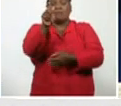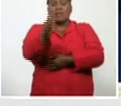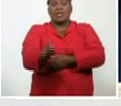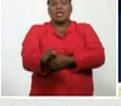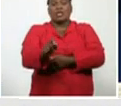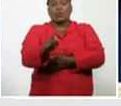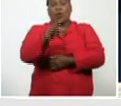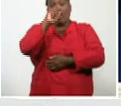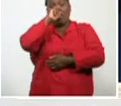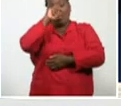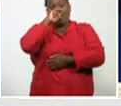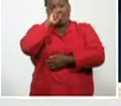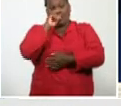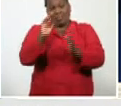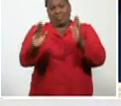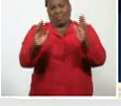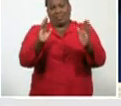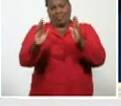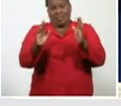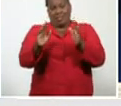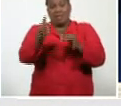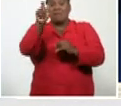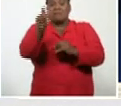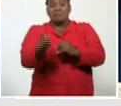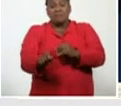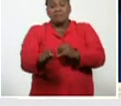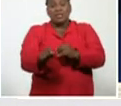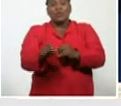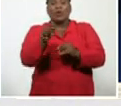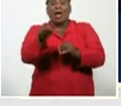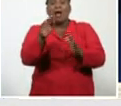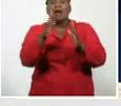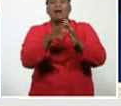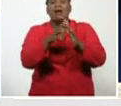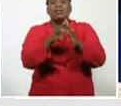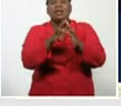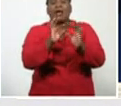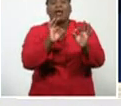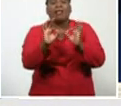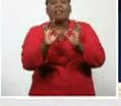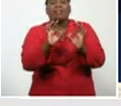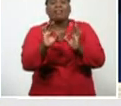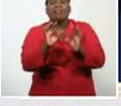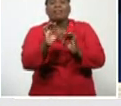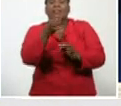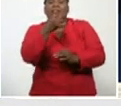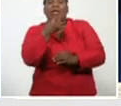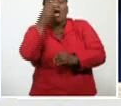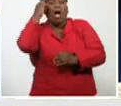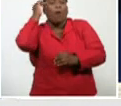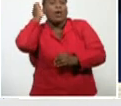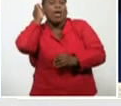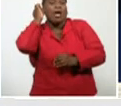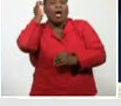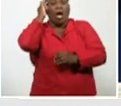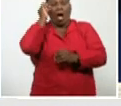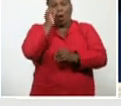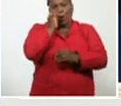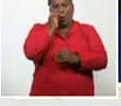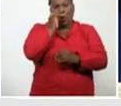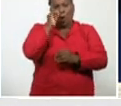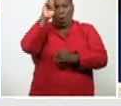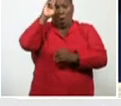determinada edad, personas, que están, en hogares, ancianos, en casas, de abuelos, en hospitales, psiquiátricos,